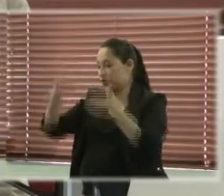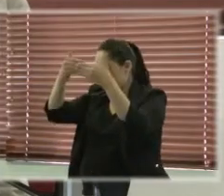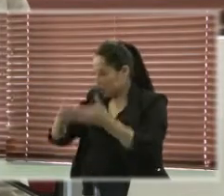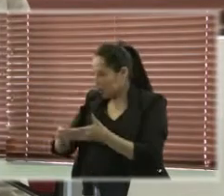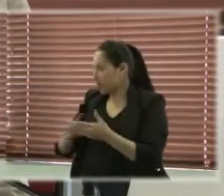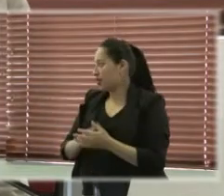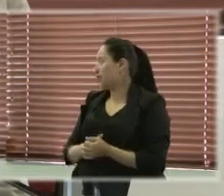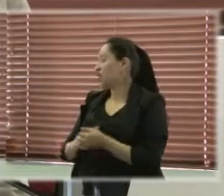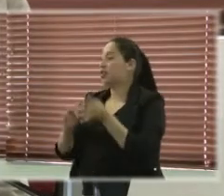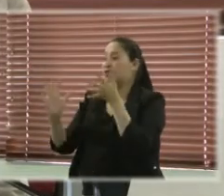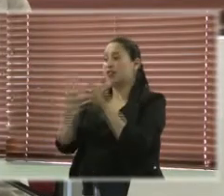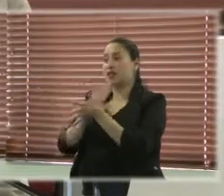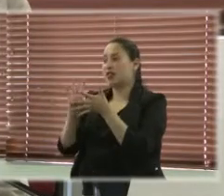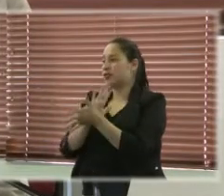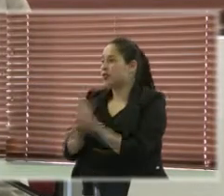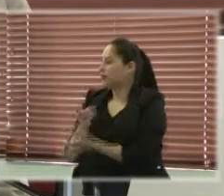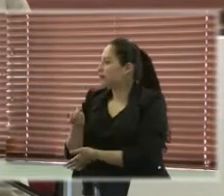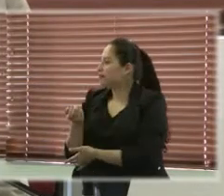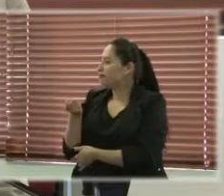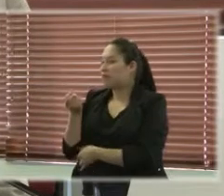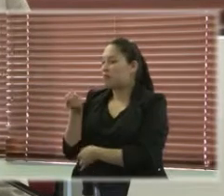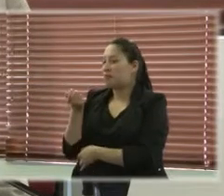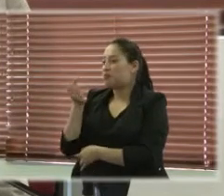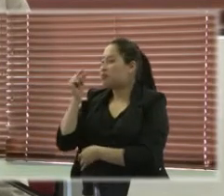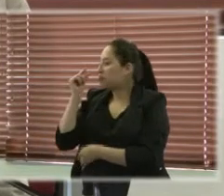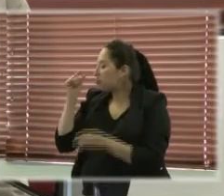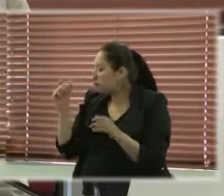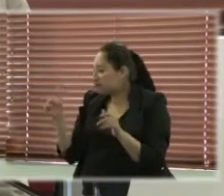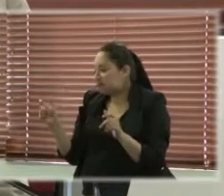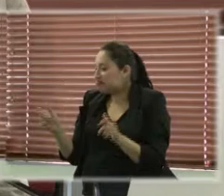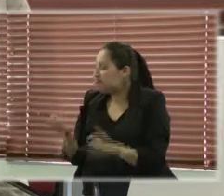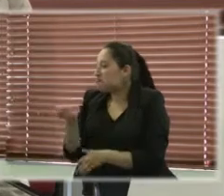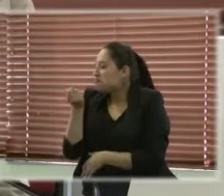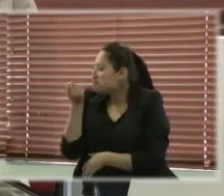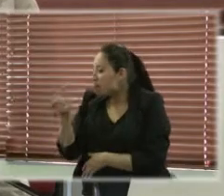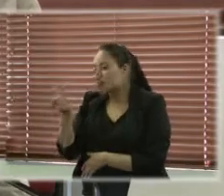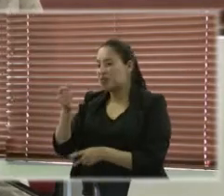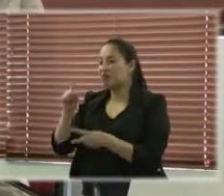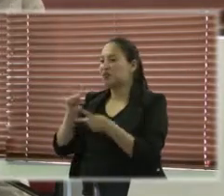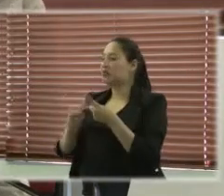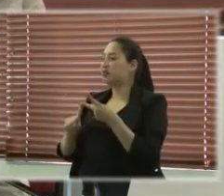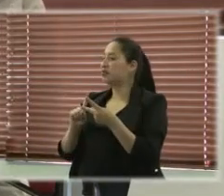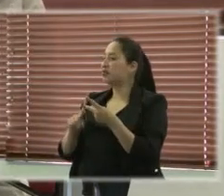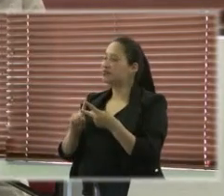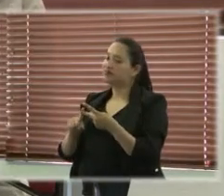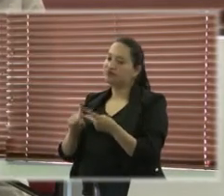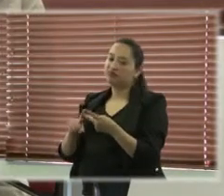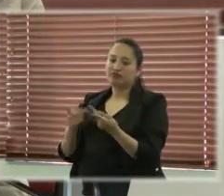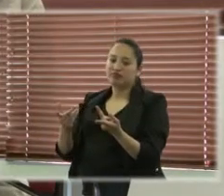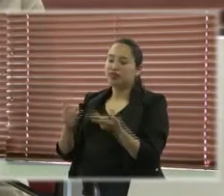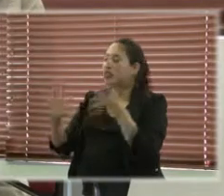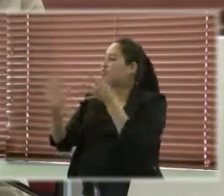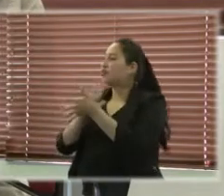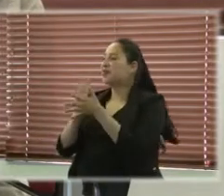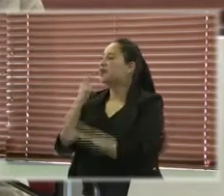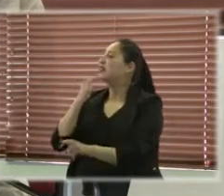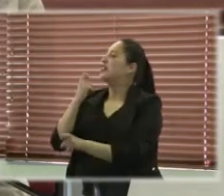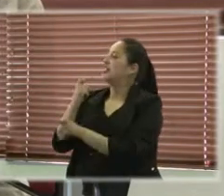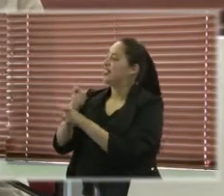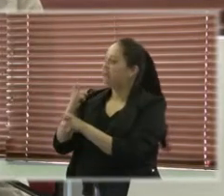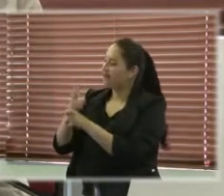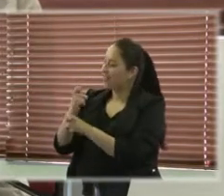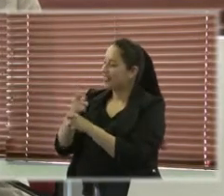muy escasa, muy dispersa además y por tanto muy difícil de